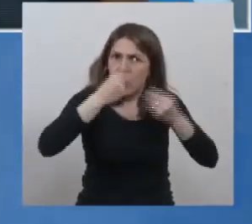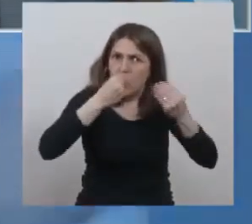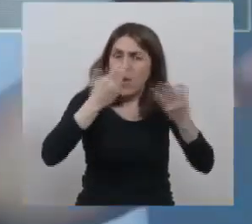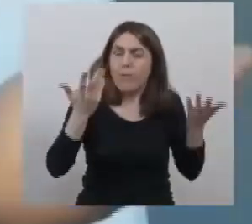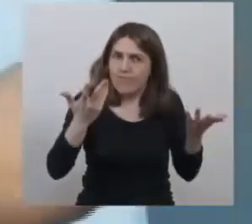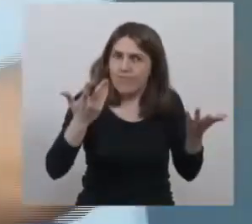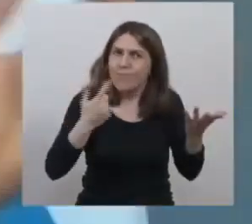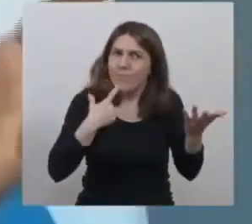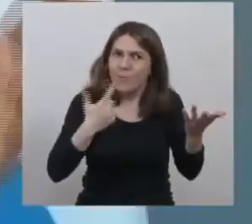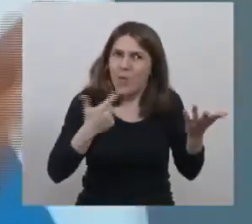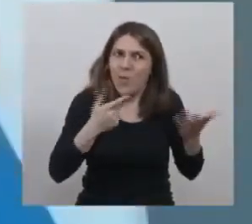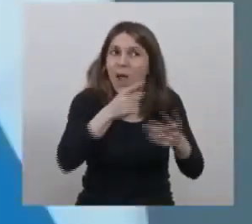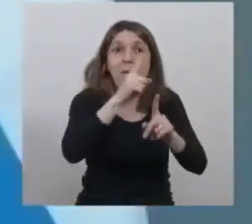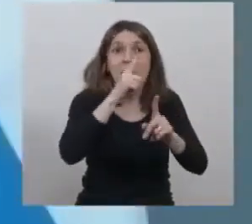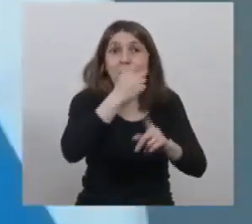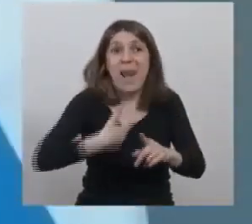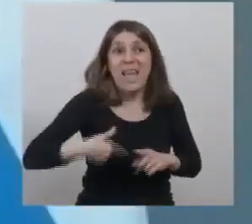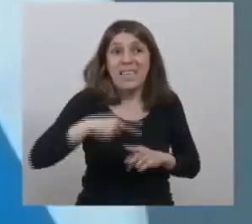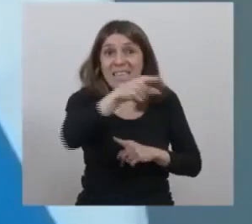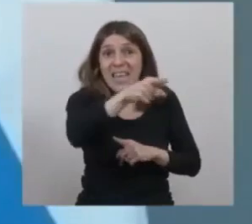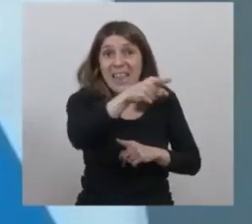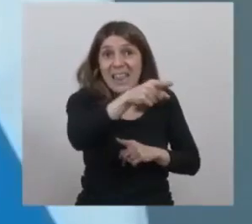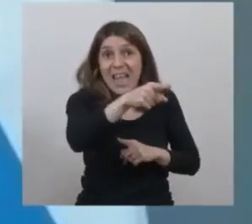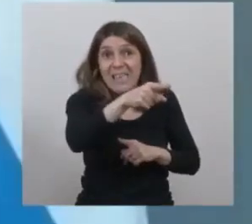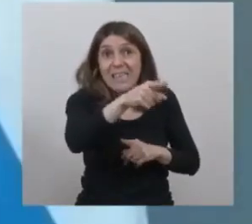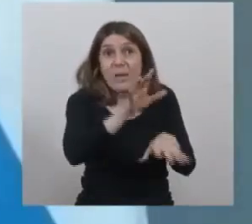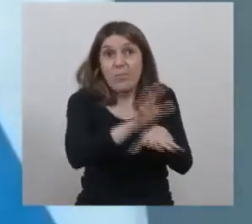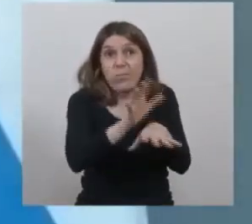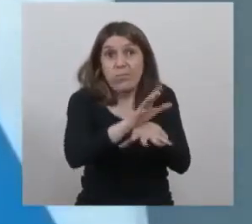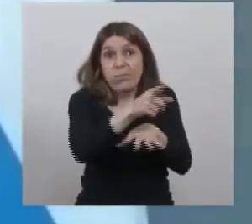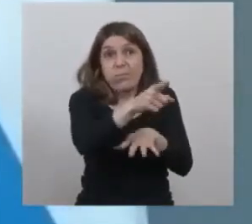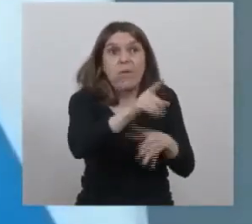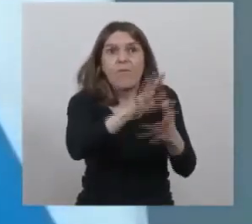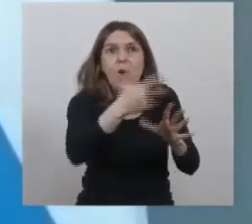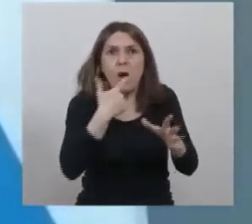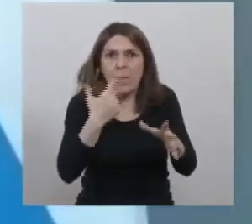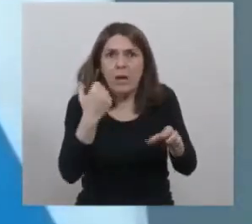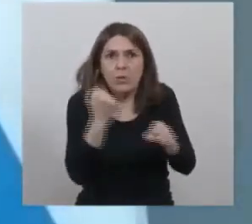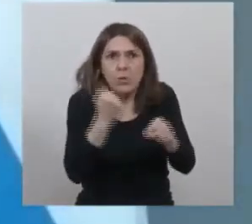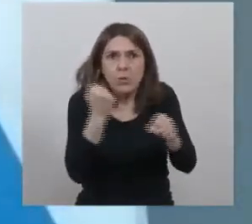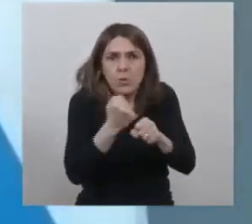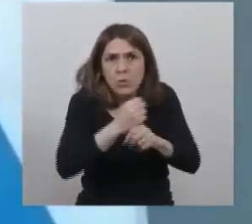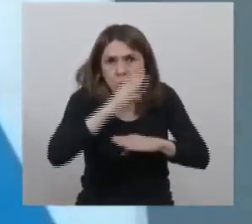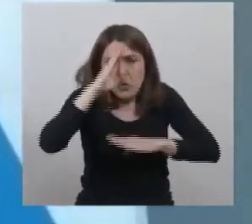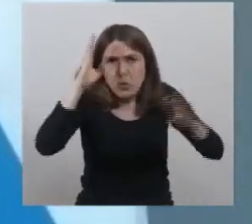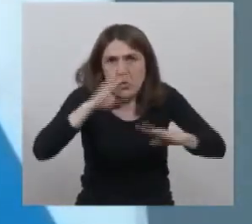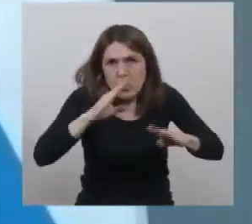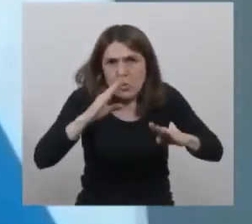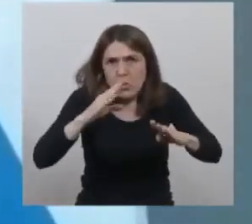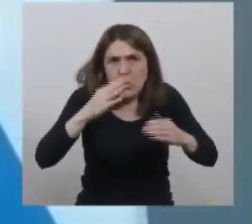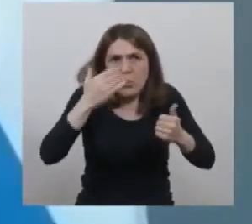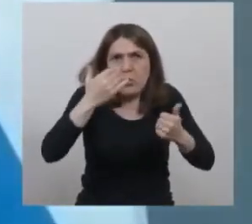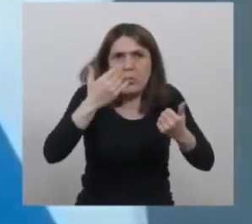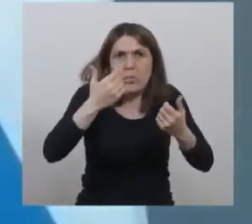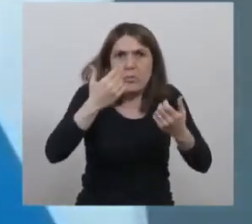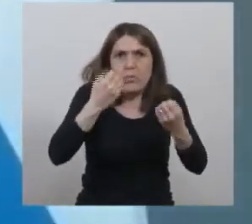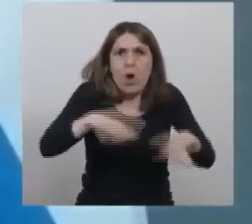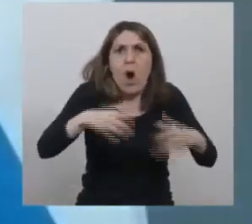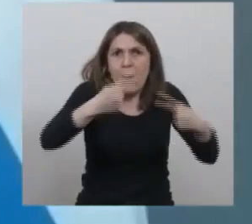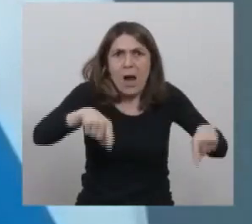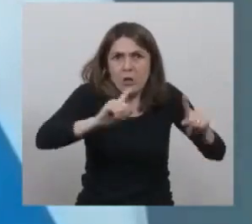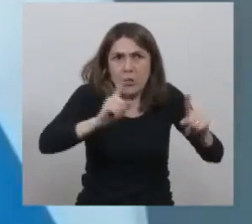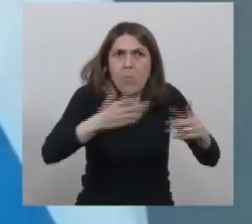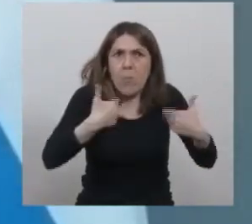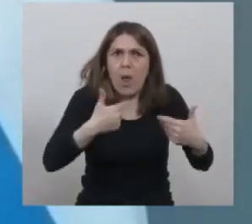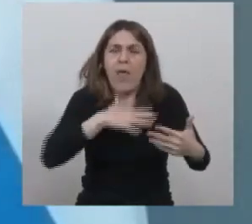estar en un lugar donde no le ha tocado gobernar con mucha comodidad. Así que le mandamos desde nuestro pueblo toda la